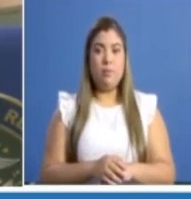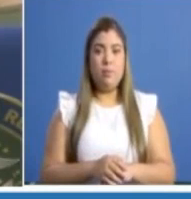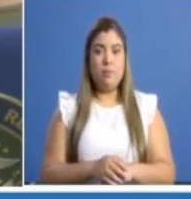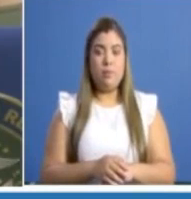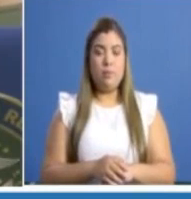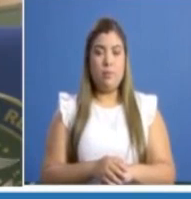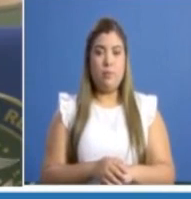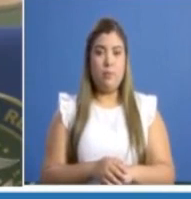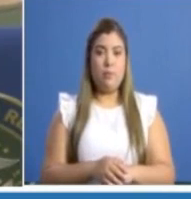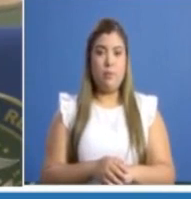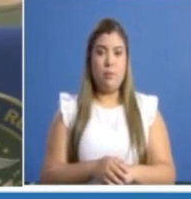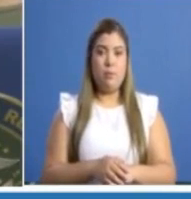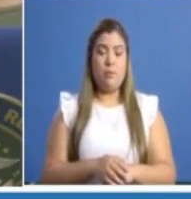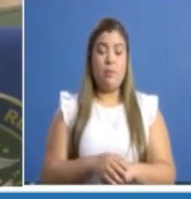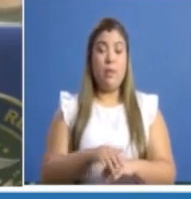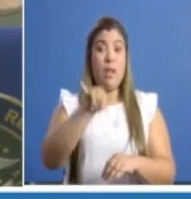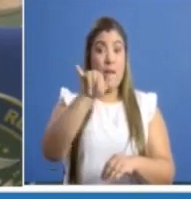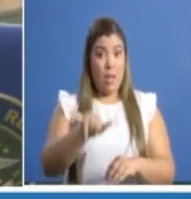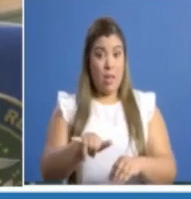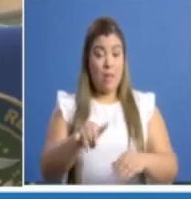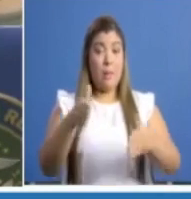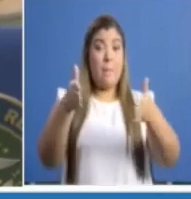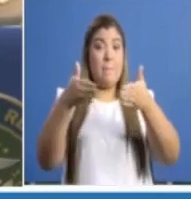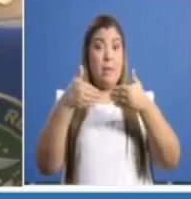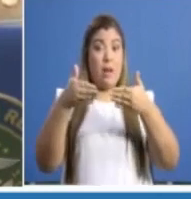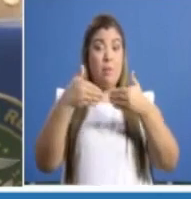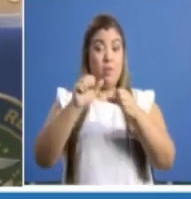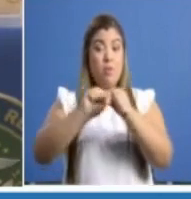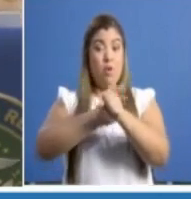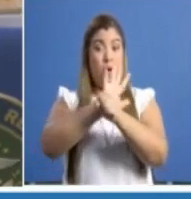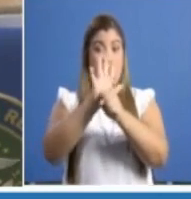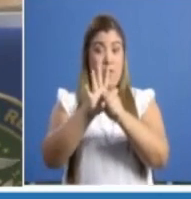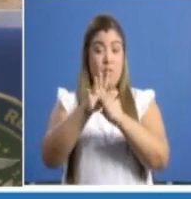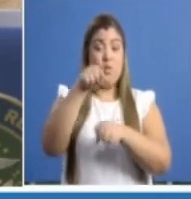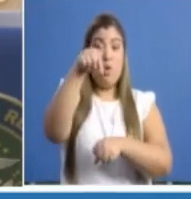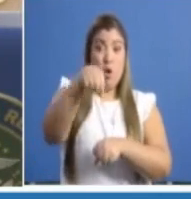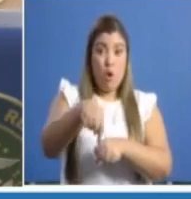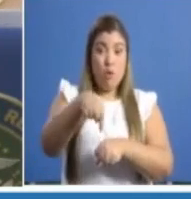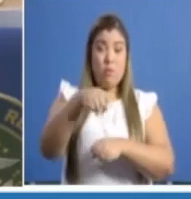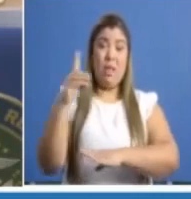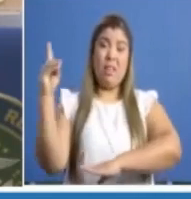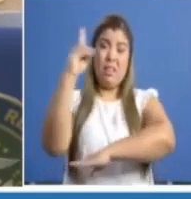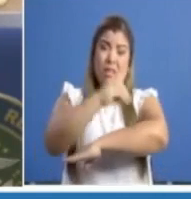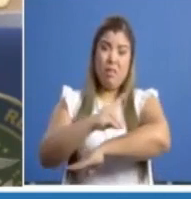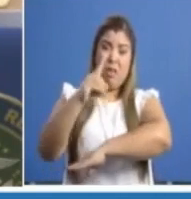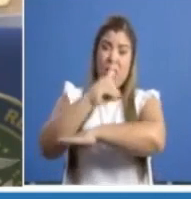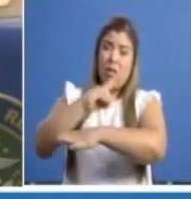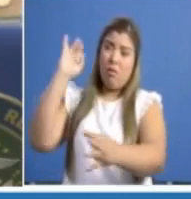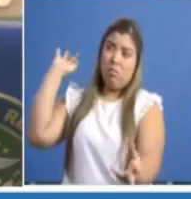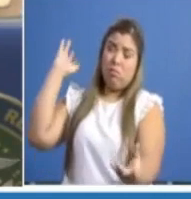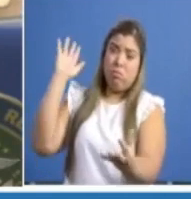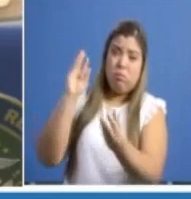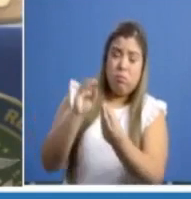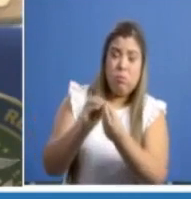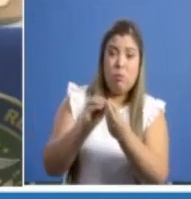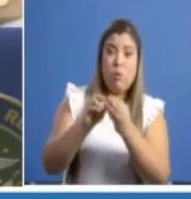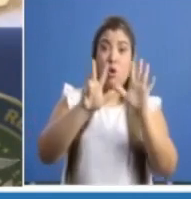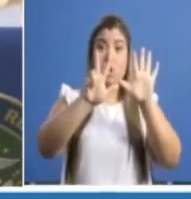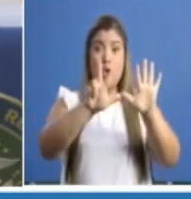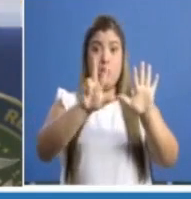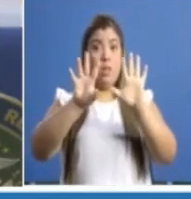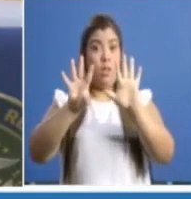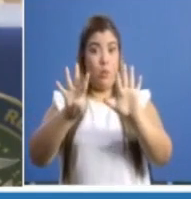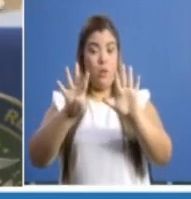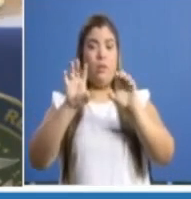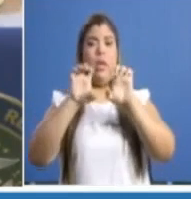del COVID-19 en Panamá, hoy en su día 89, el Sistema de Vigilancia